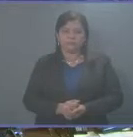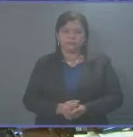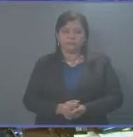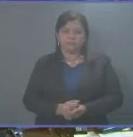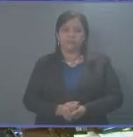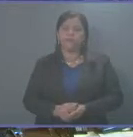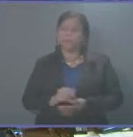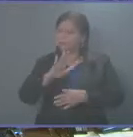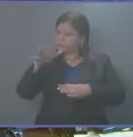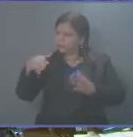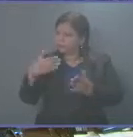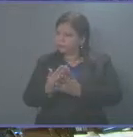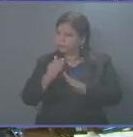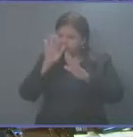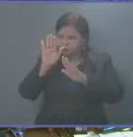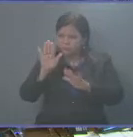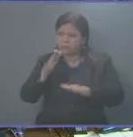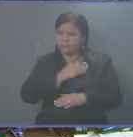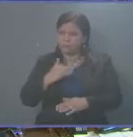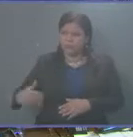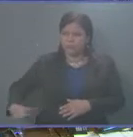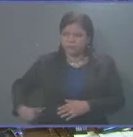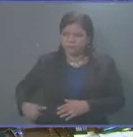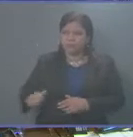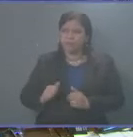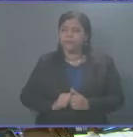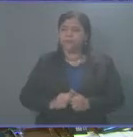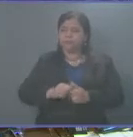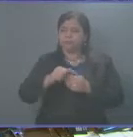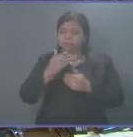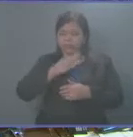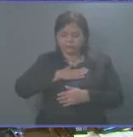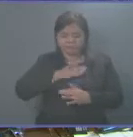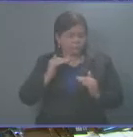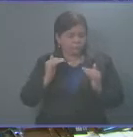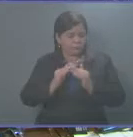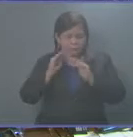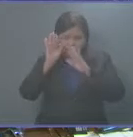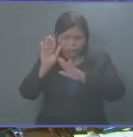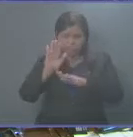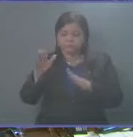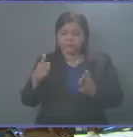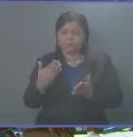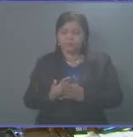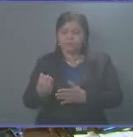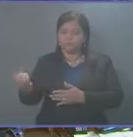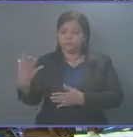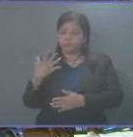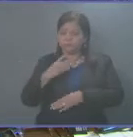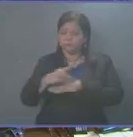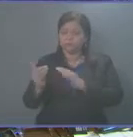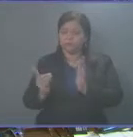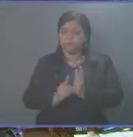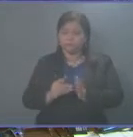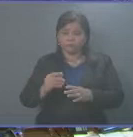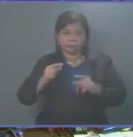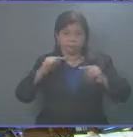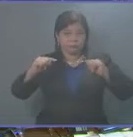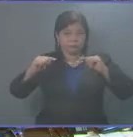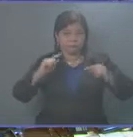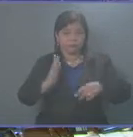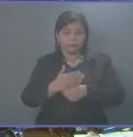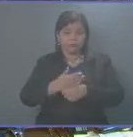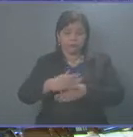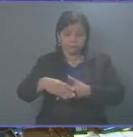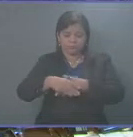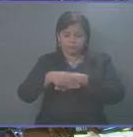Con el debido respeto, señor presidente, y respetando el planteamiento hecho por el señor diputado, jefe de grupo parlamentario del Partido